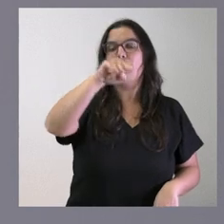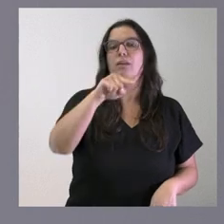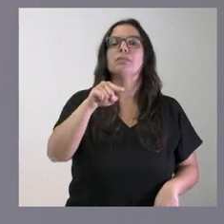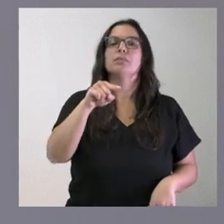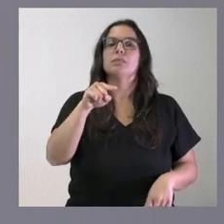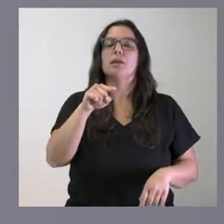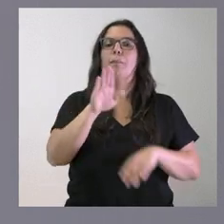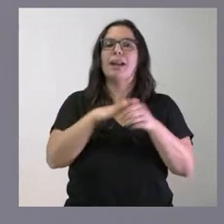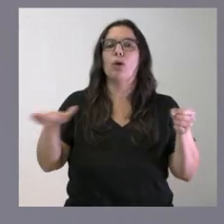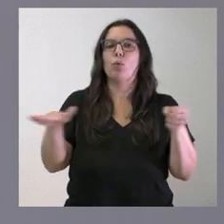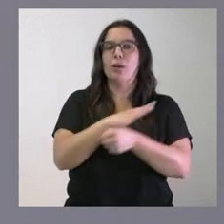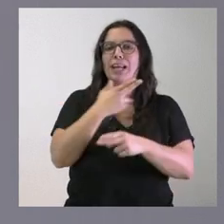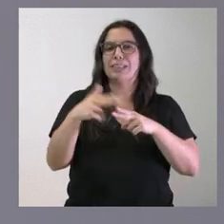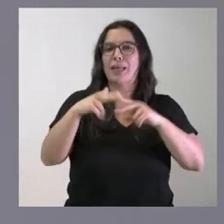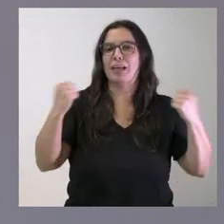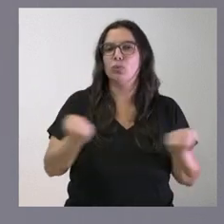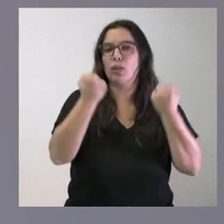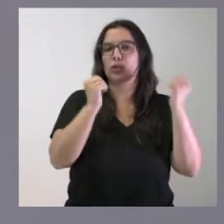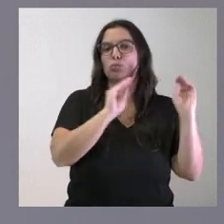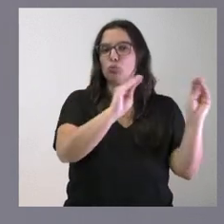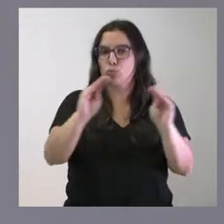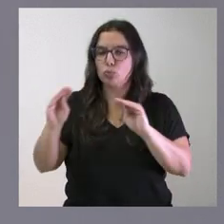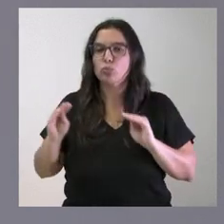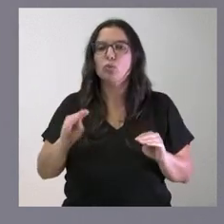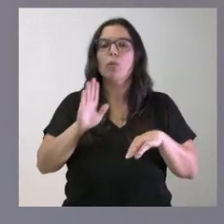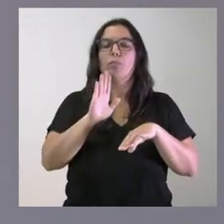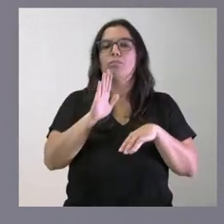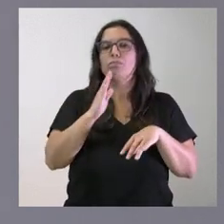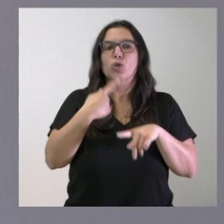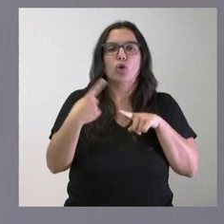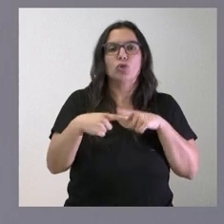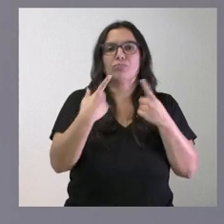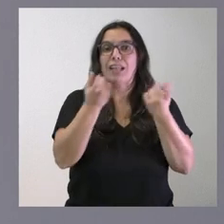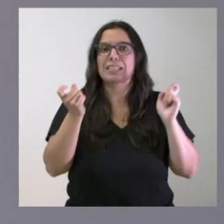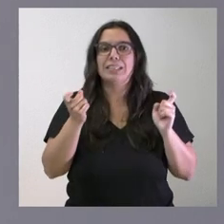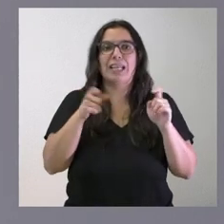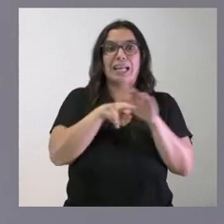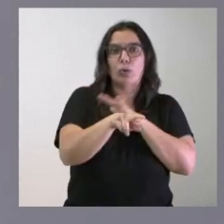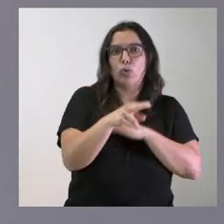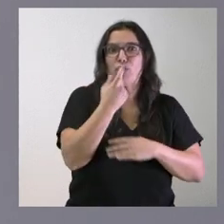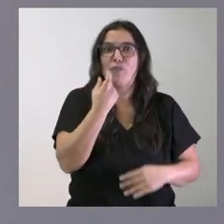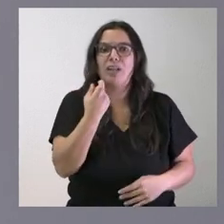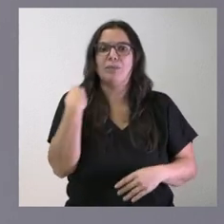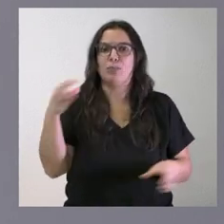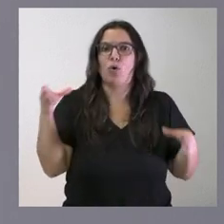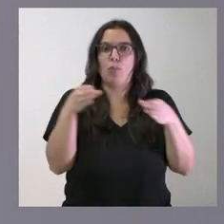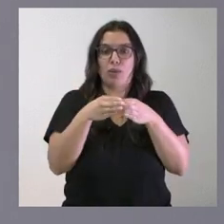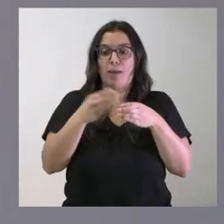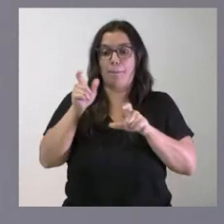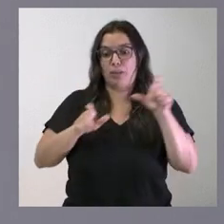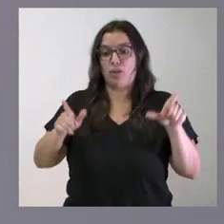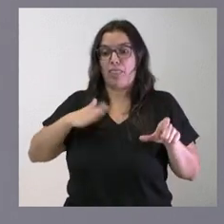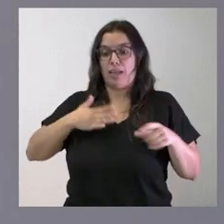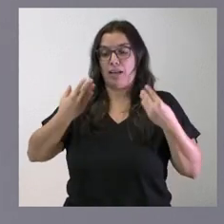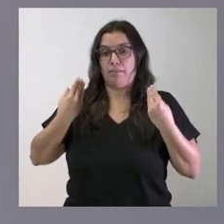financiar determinadas actuaciones vinculadas a la necesidad y falta de recursos que tienen estas comunidades castellanas y leonesas